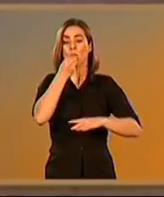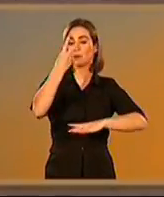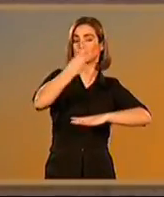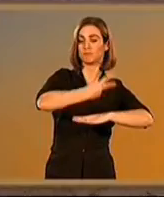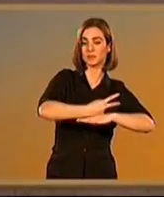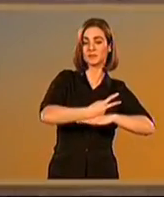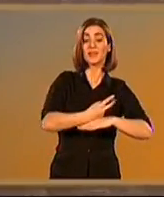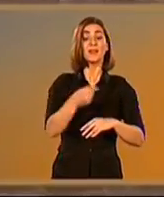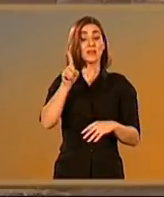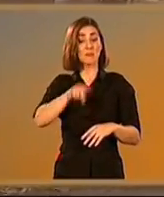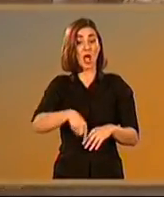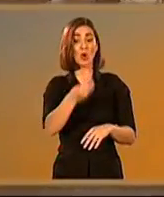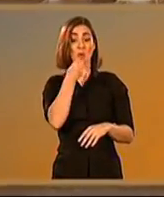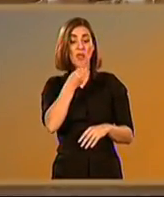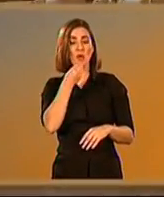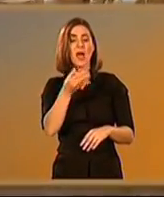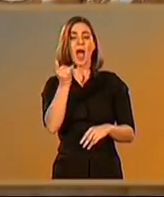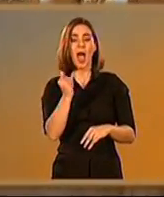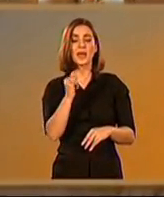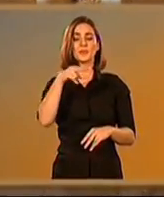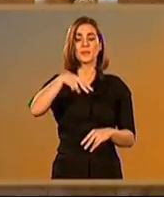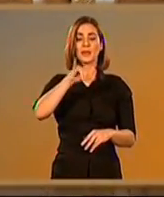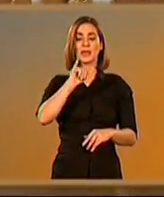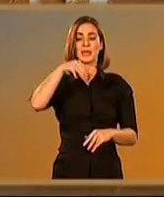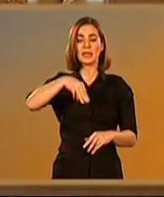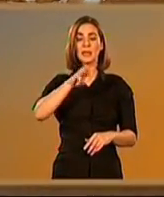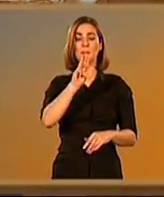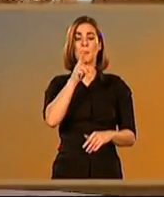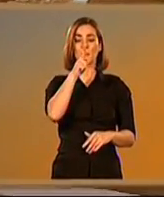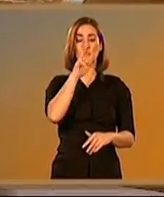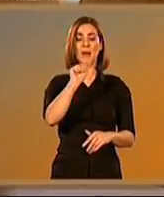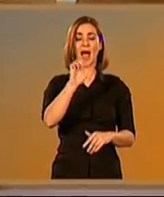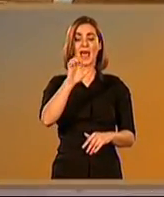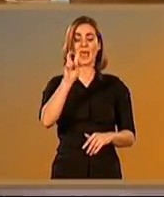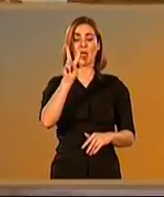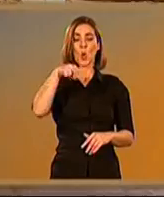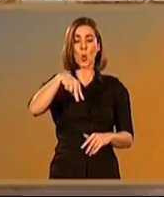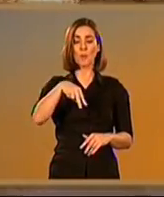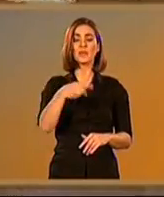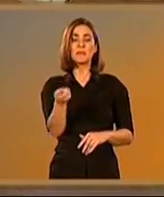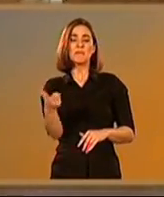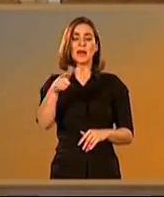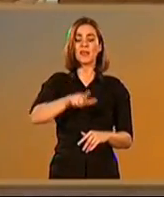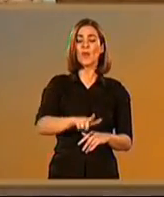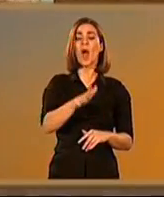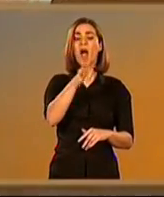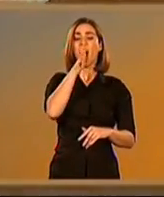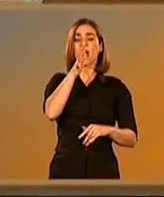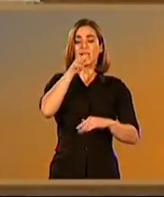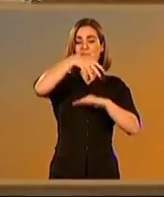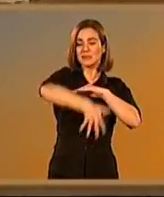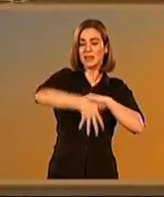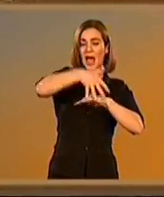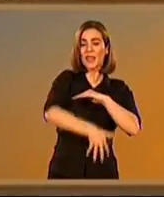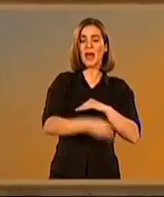sobre los que se recostaban para comer. El comedor poseía además un nimpateum, una especie de cascada artificial de